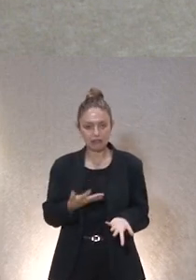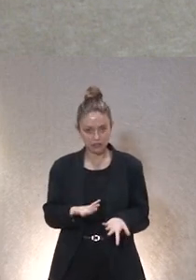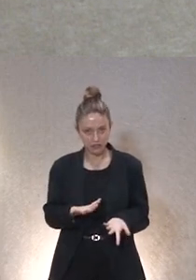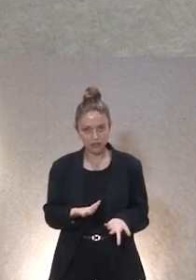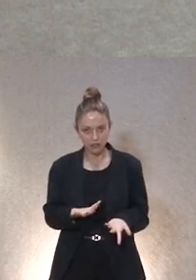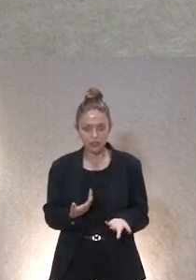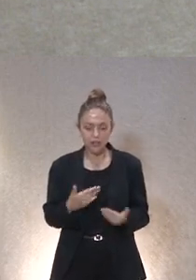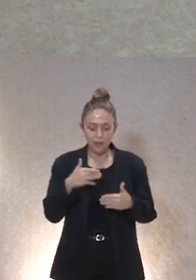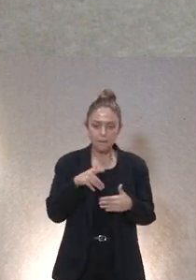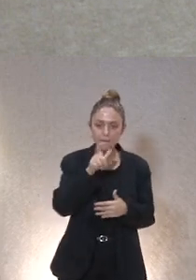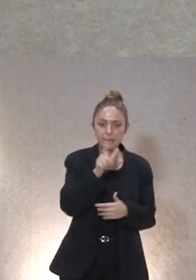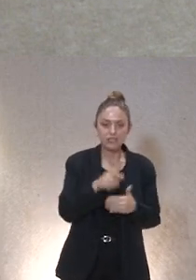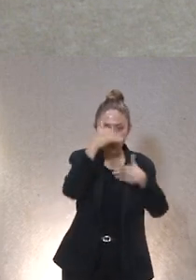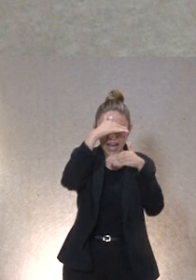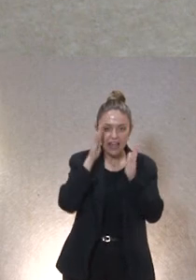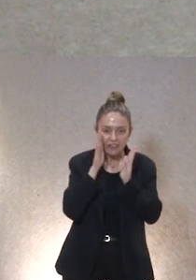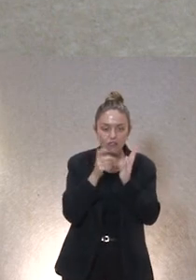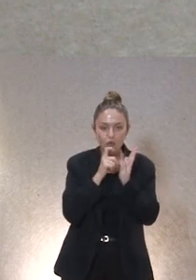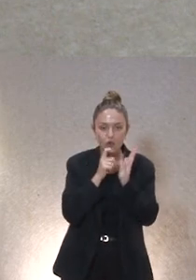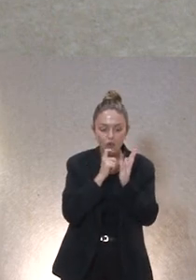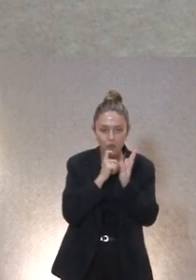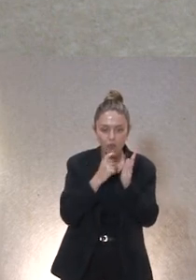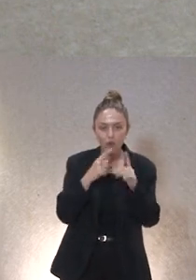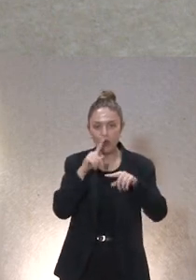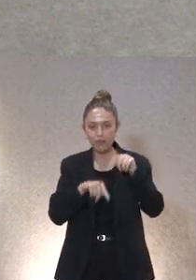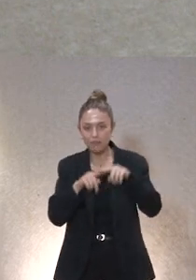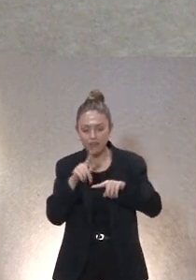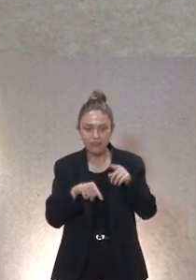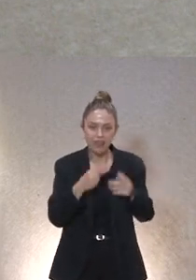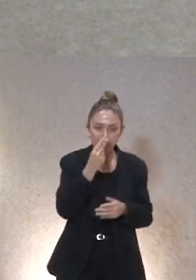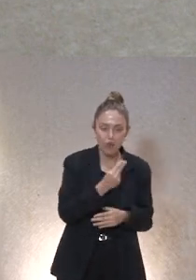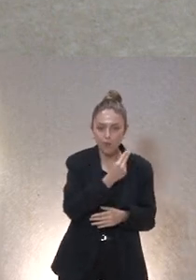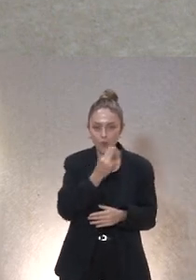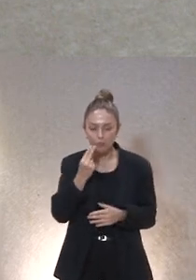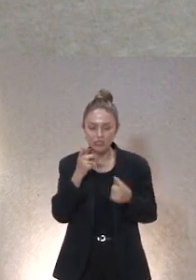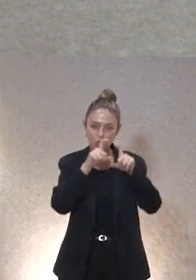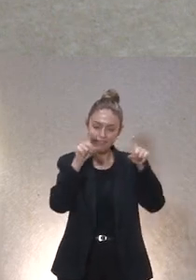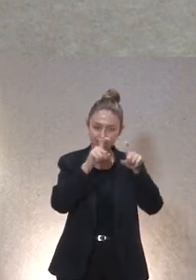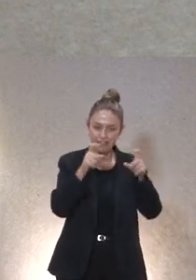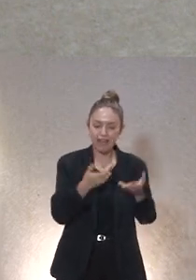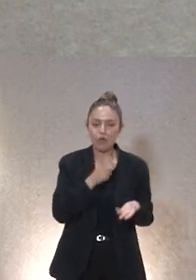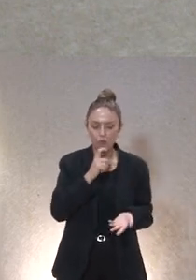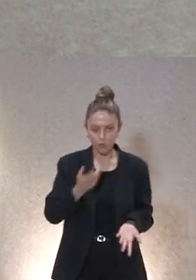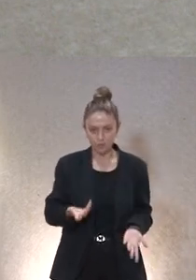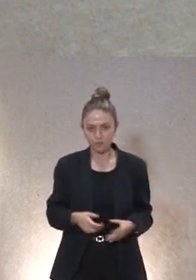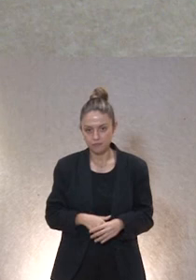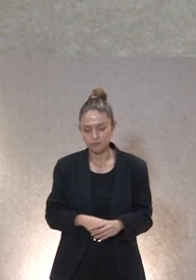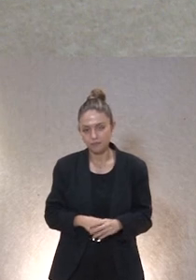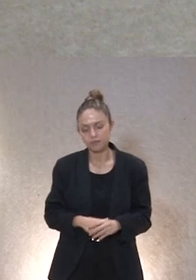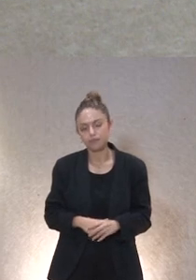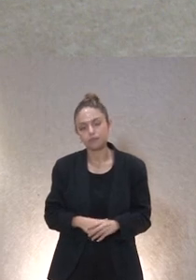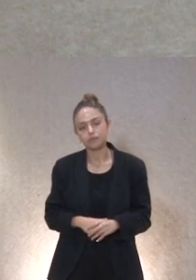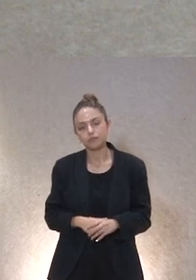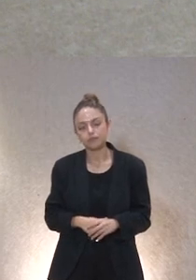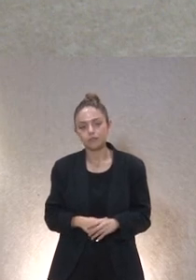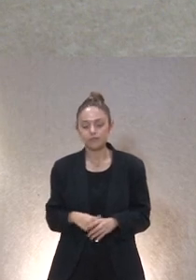atendidas las personas y en qué buen nivel o mal nivel y en qué compromiso ético tienen las entidades con ellas ¿y